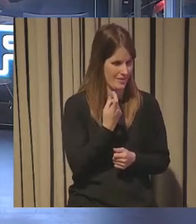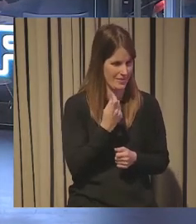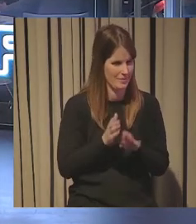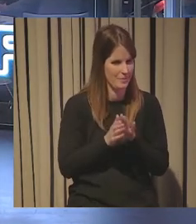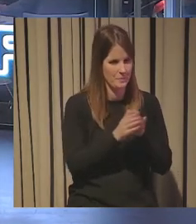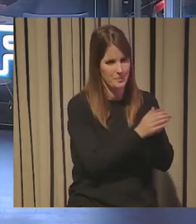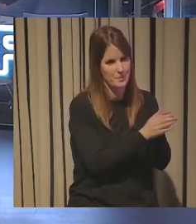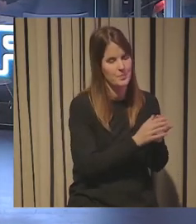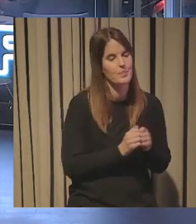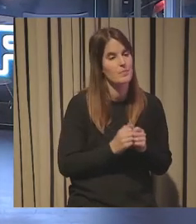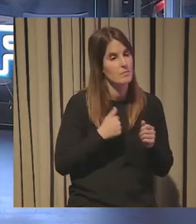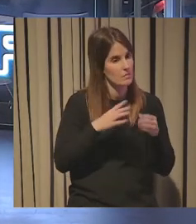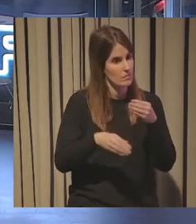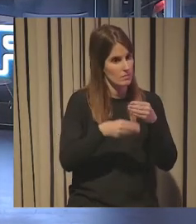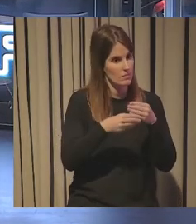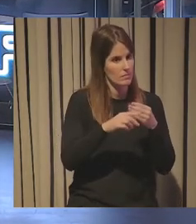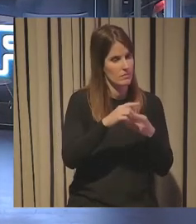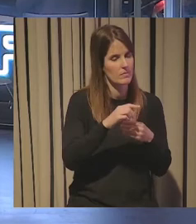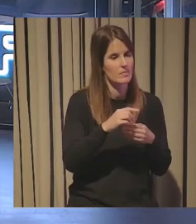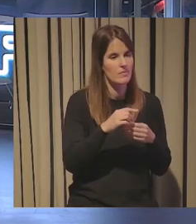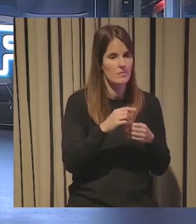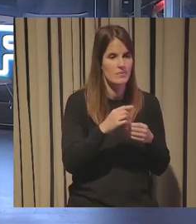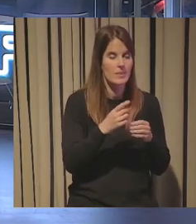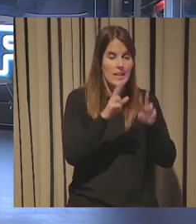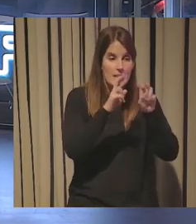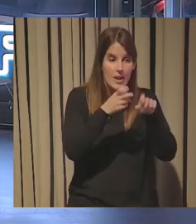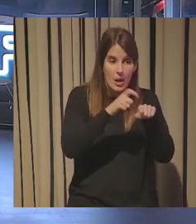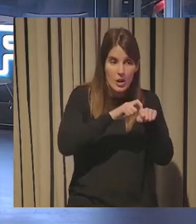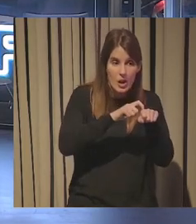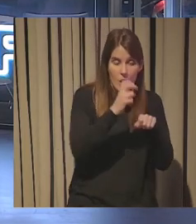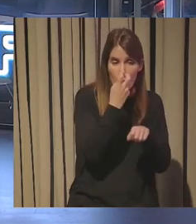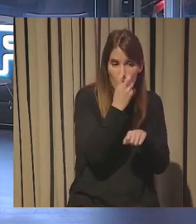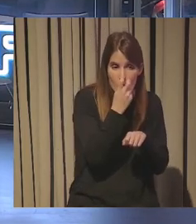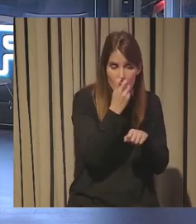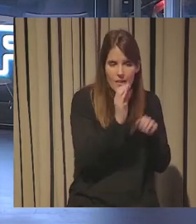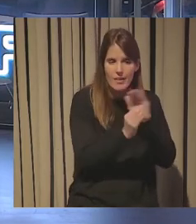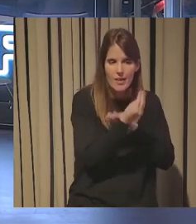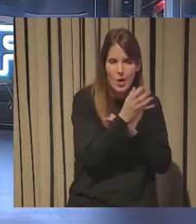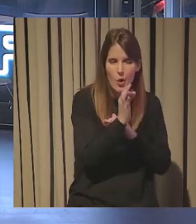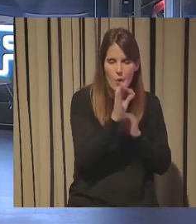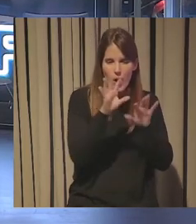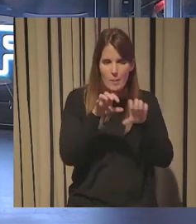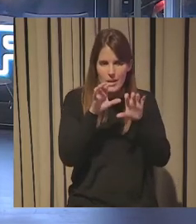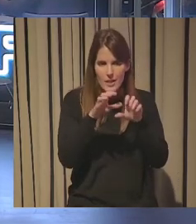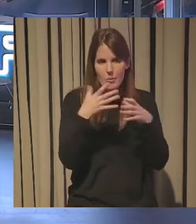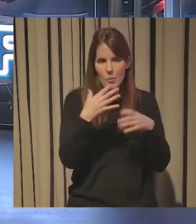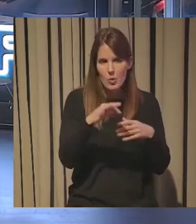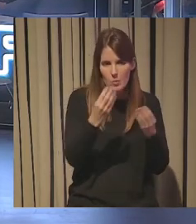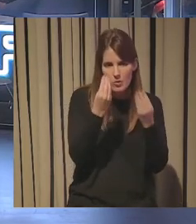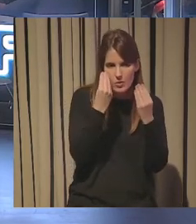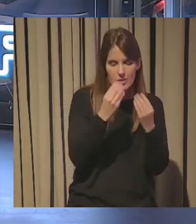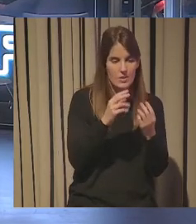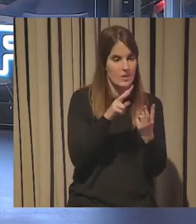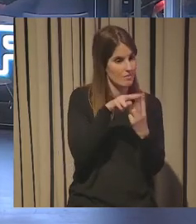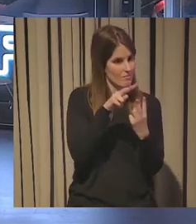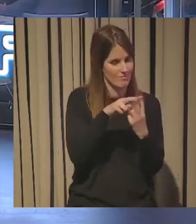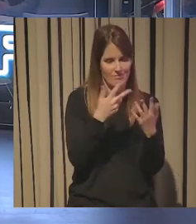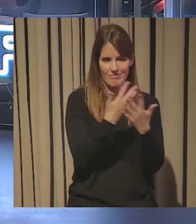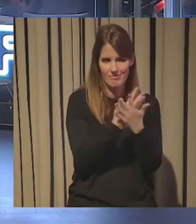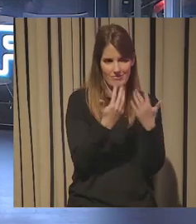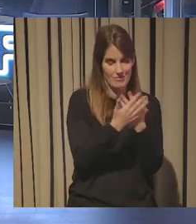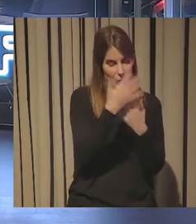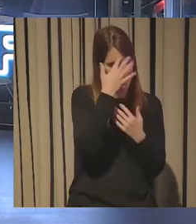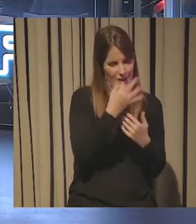Javier yo creo que lo de se hace o se nace yo creo que es una combinación de las dos y creo